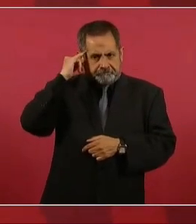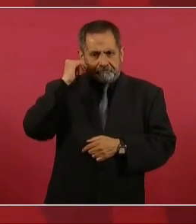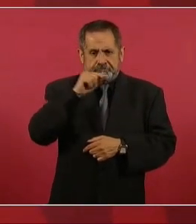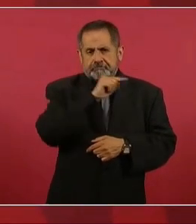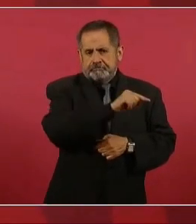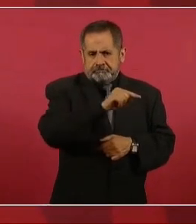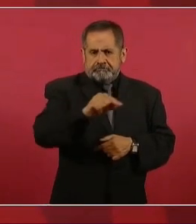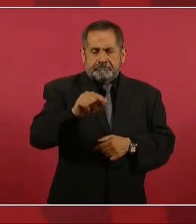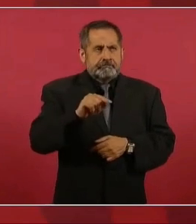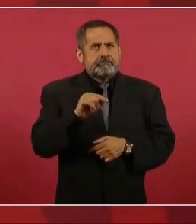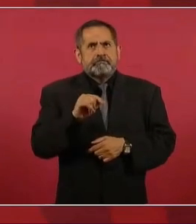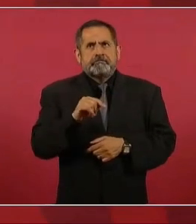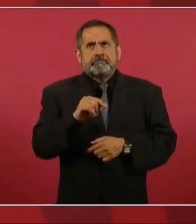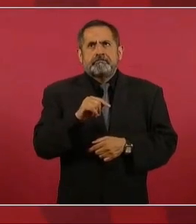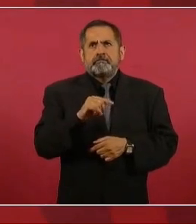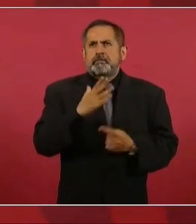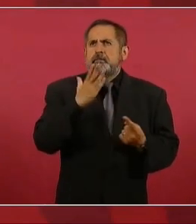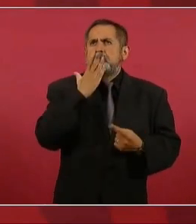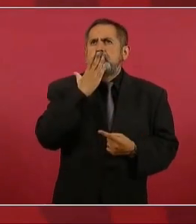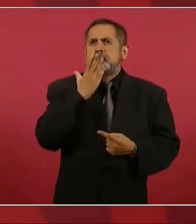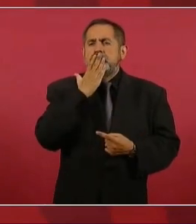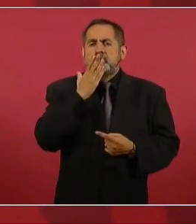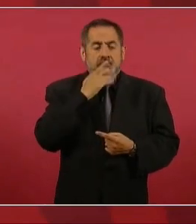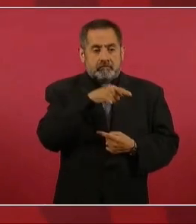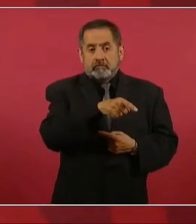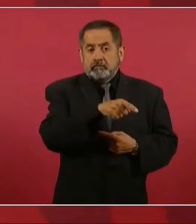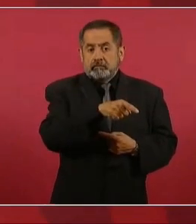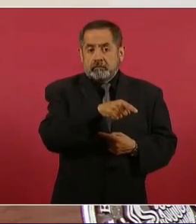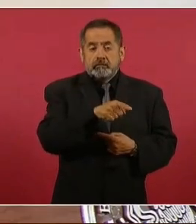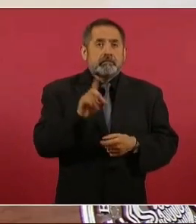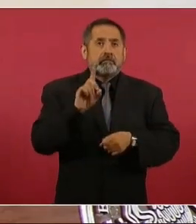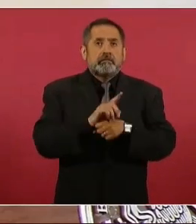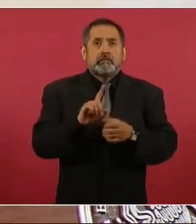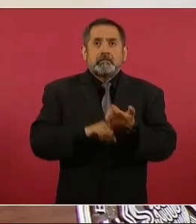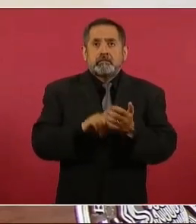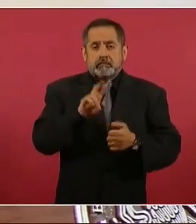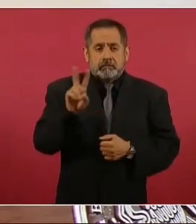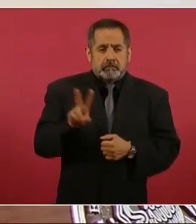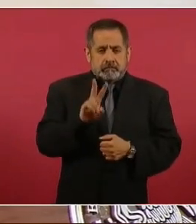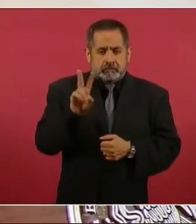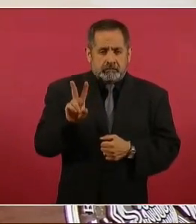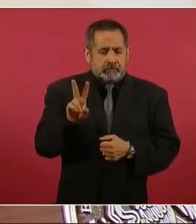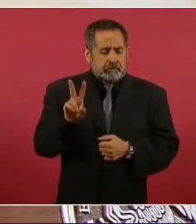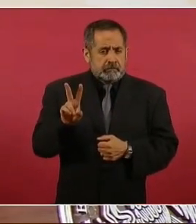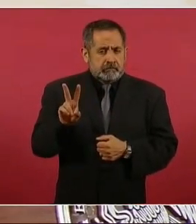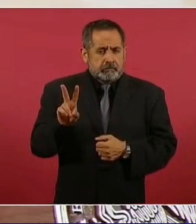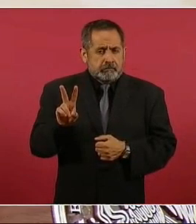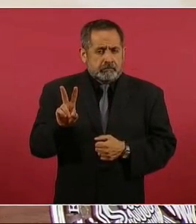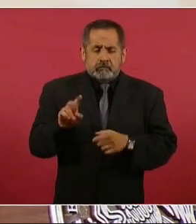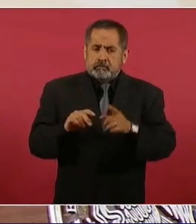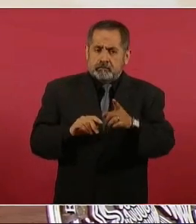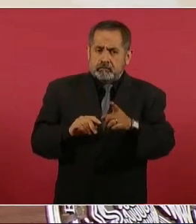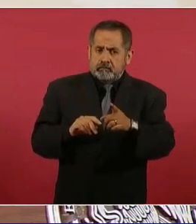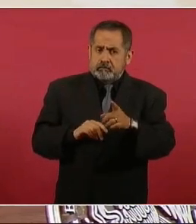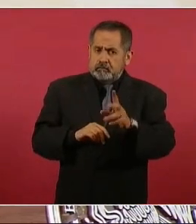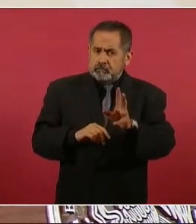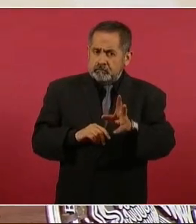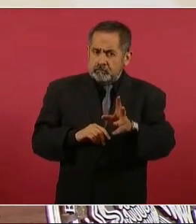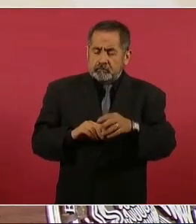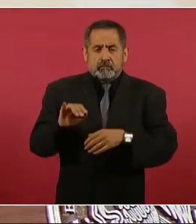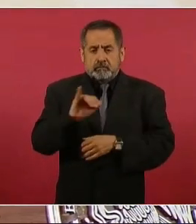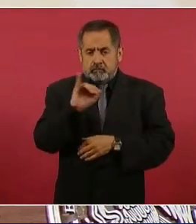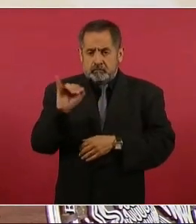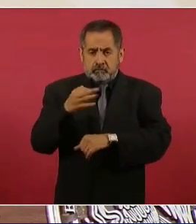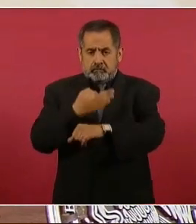de Sonora. Vamos a estar viernes, bueno, nos vamos el